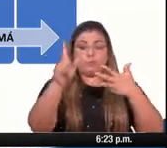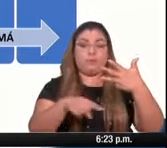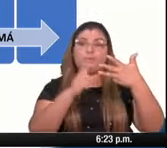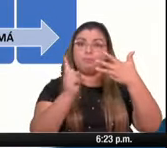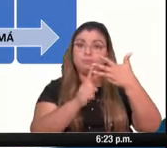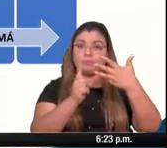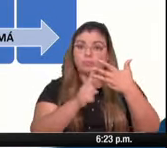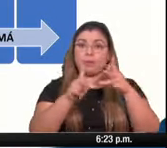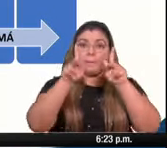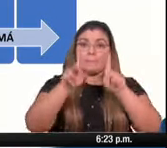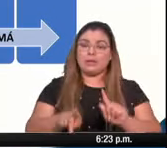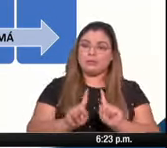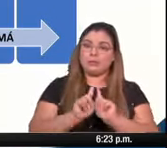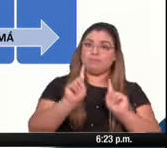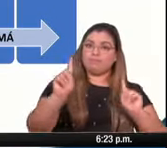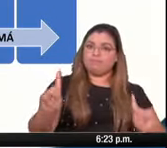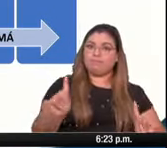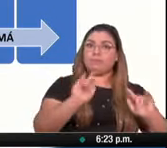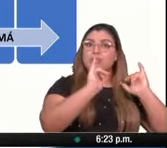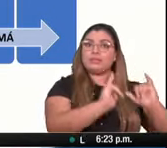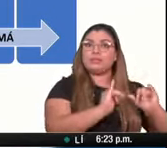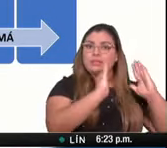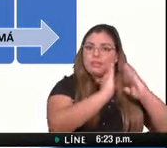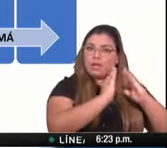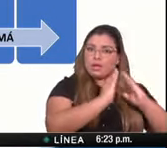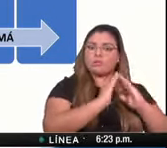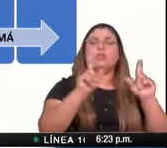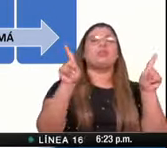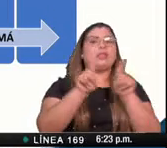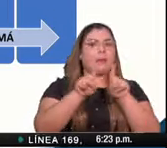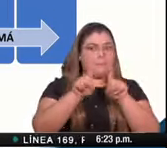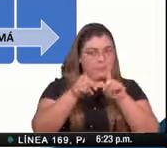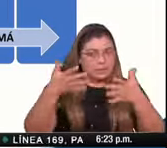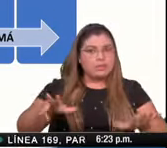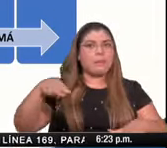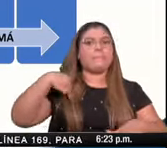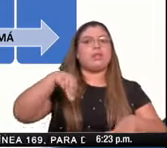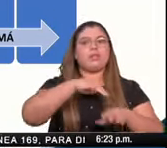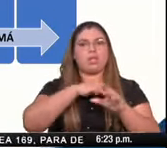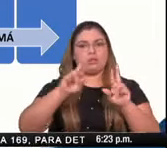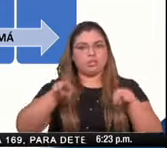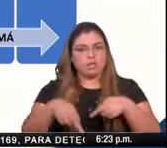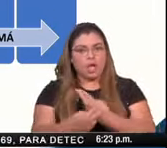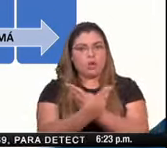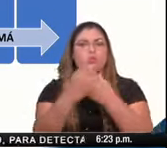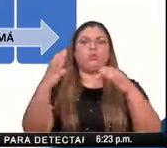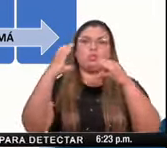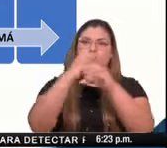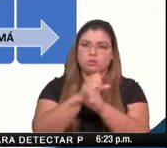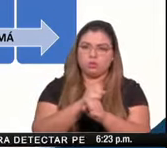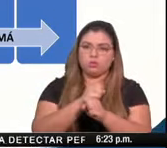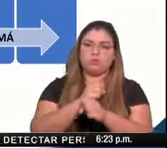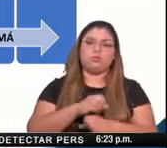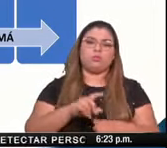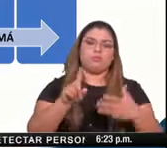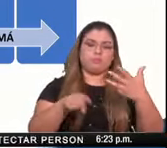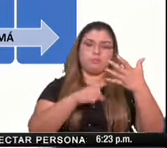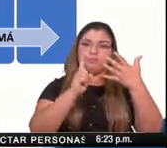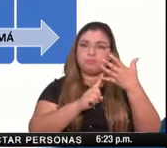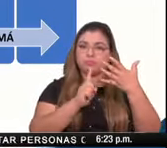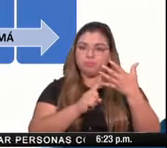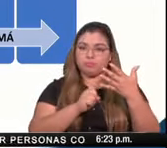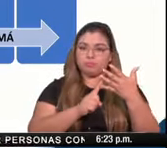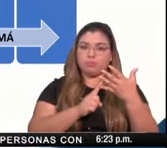distanciamiento físico que también hemos planteado en varias ocasiones la capacidad instalada